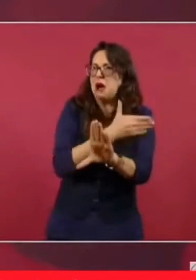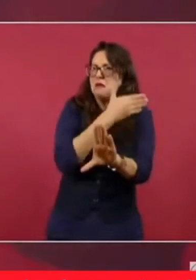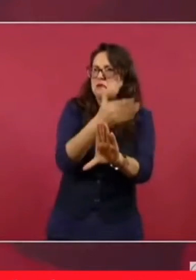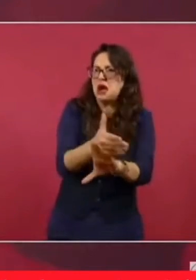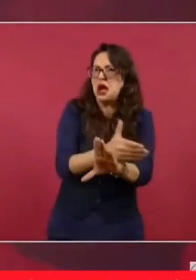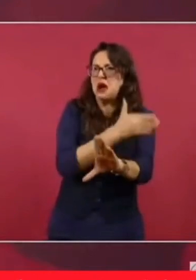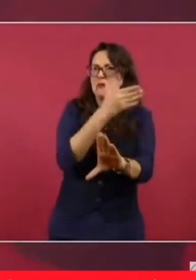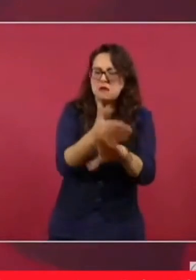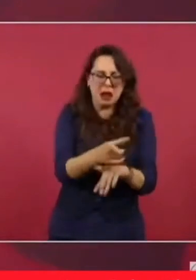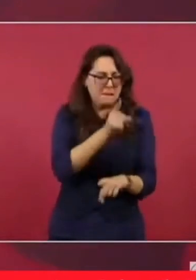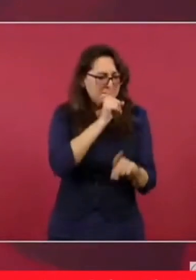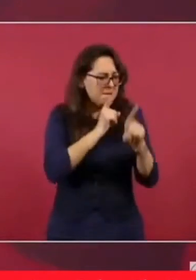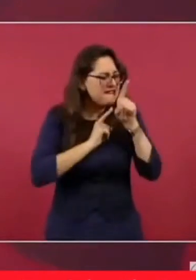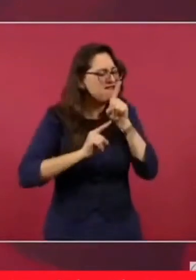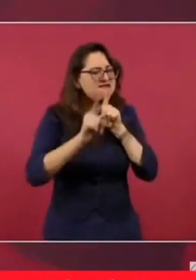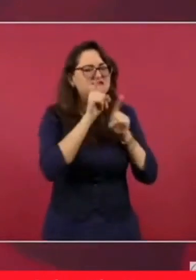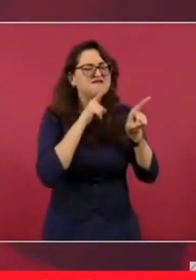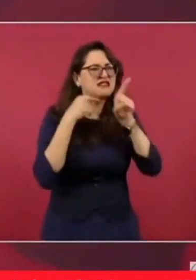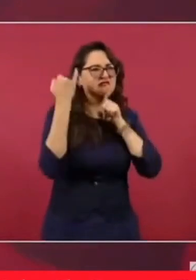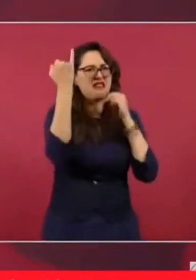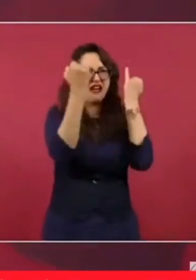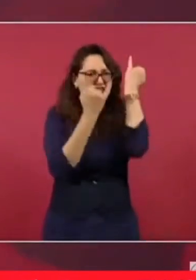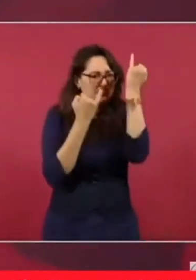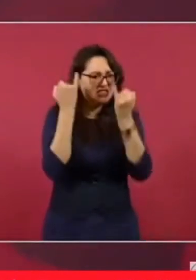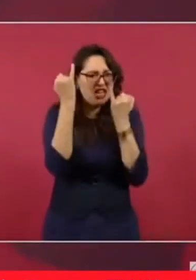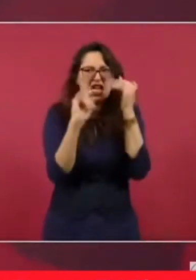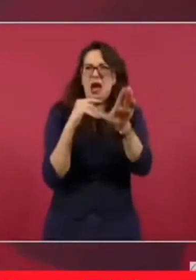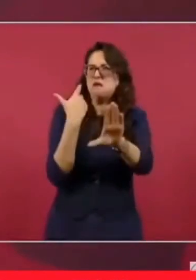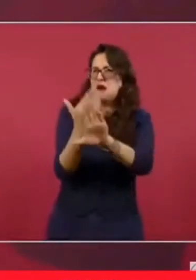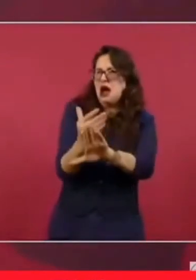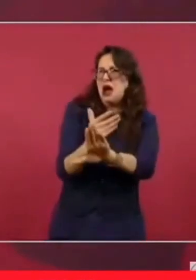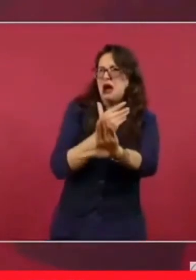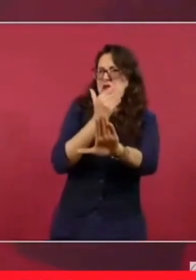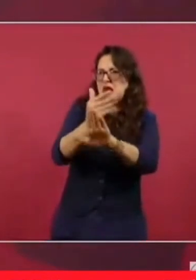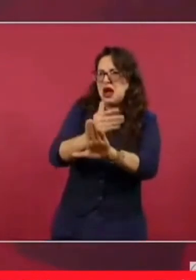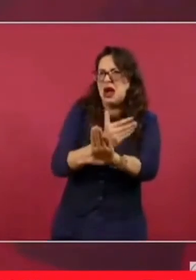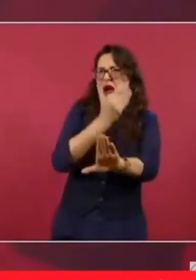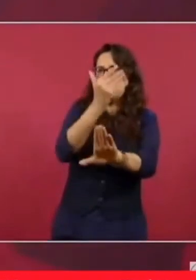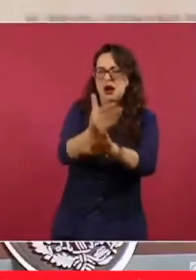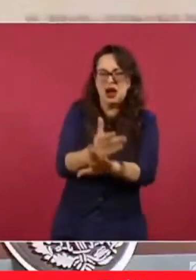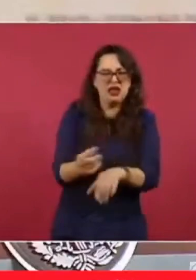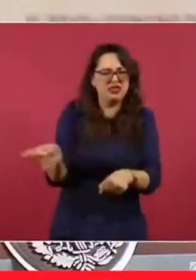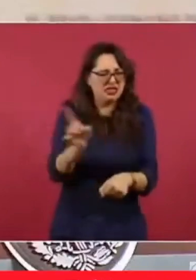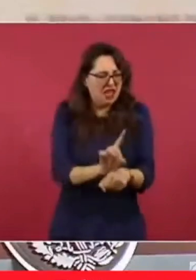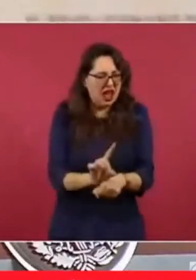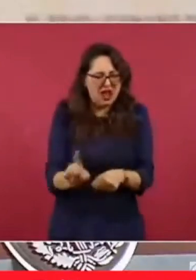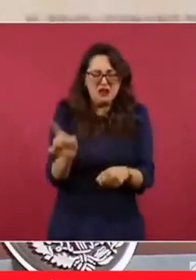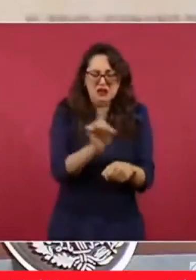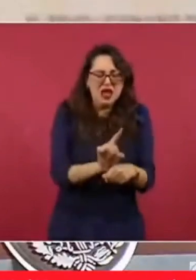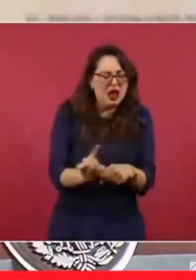calumnias, el bombardeo, diario,